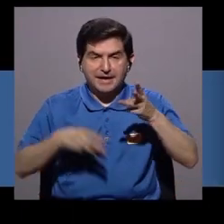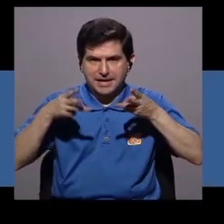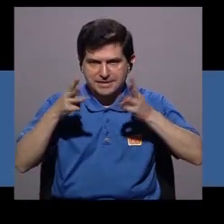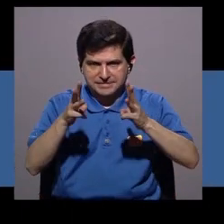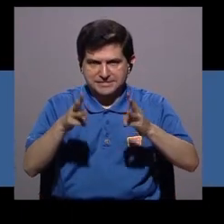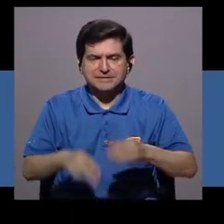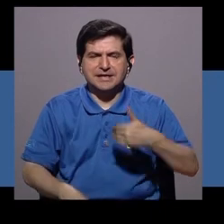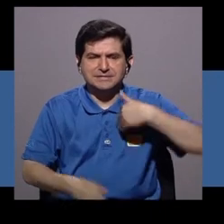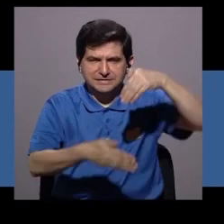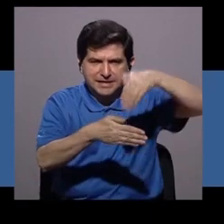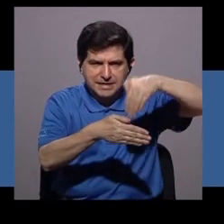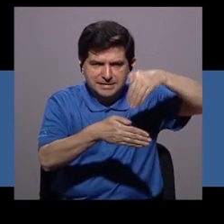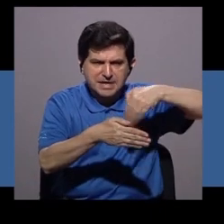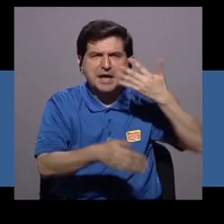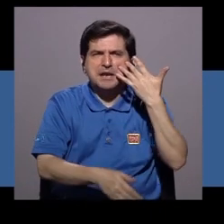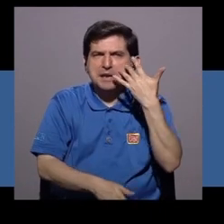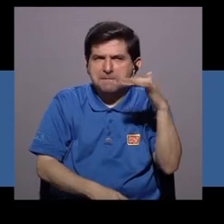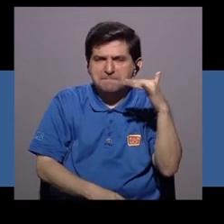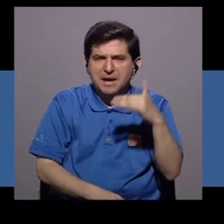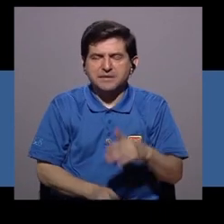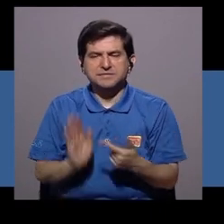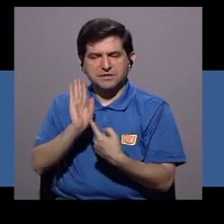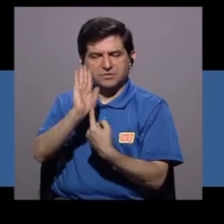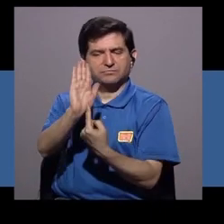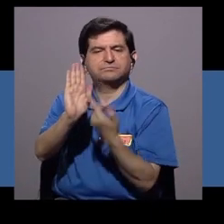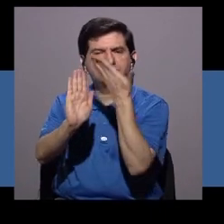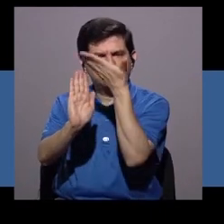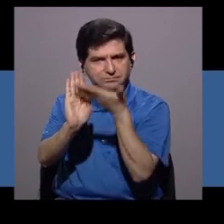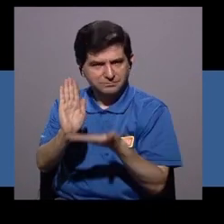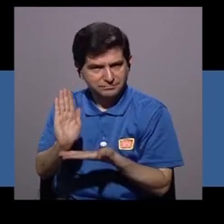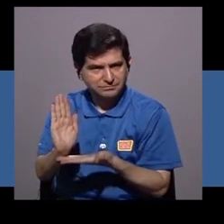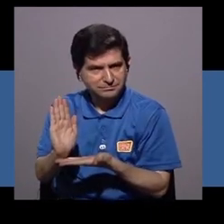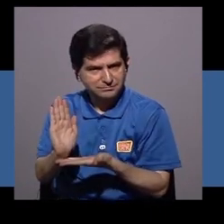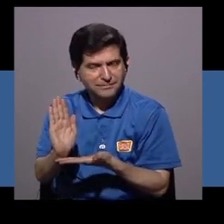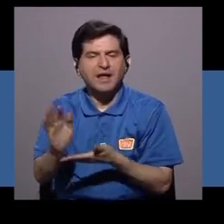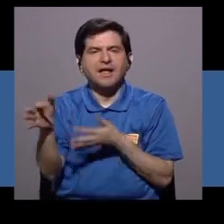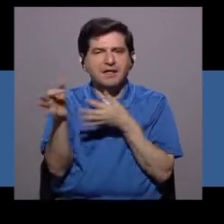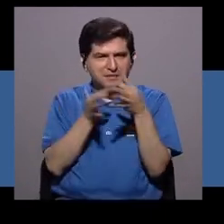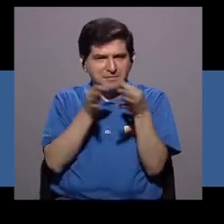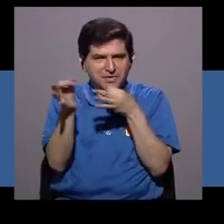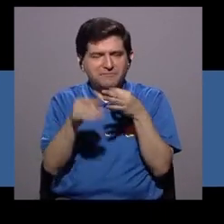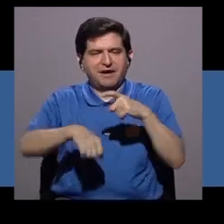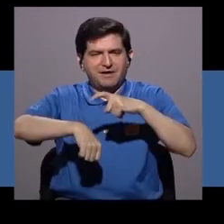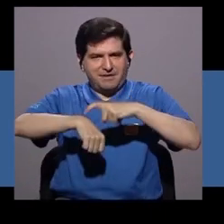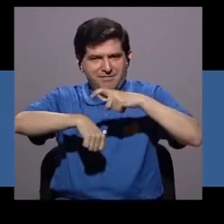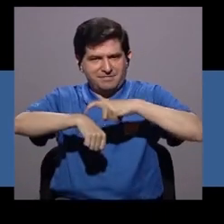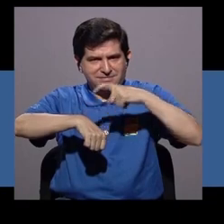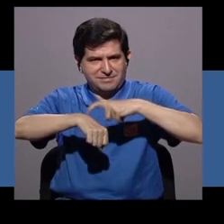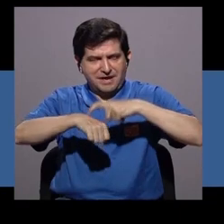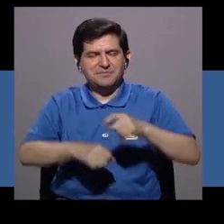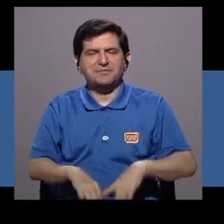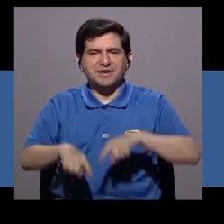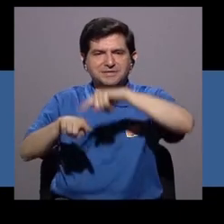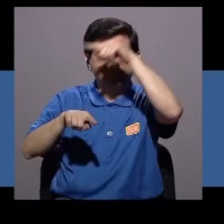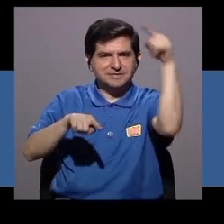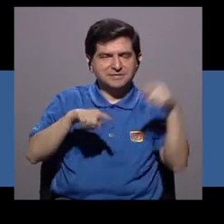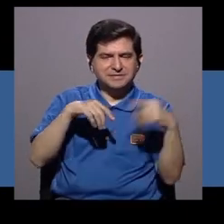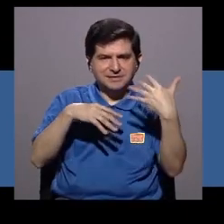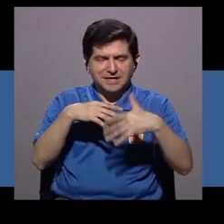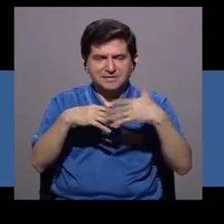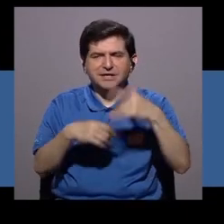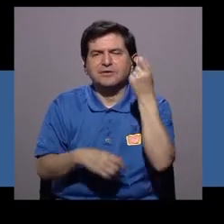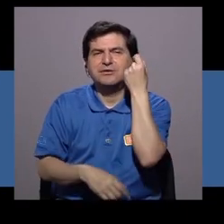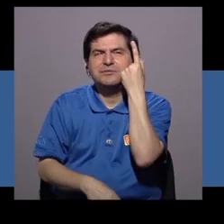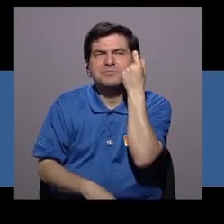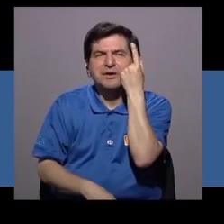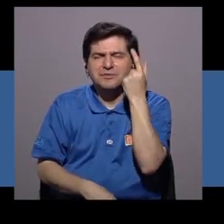en este método se lleva un registro similar a este, entonces, voy a explicarte las fases del ciclo menstrual,